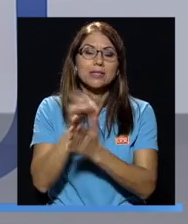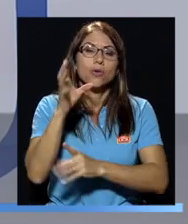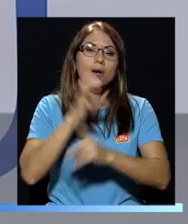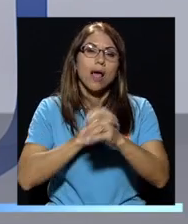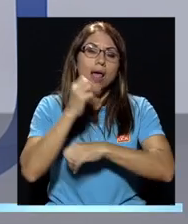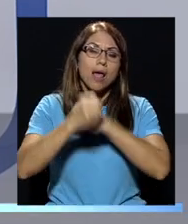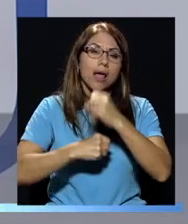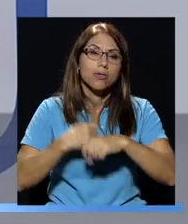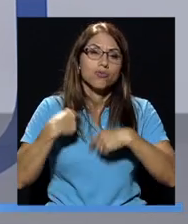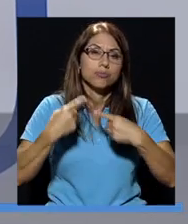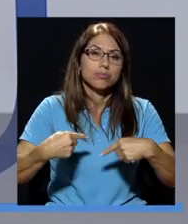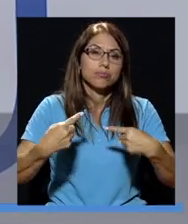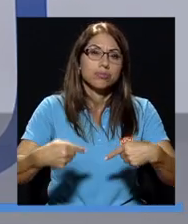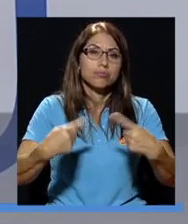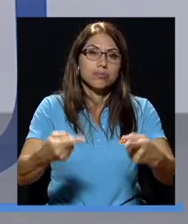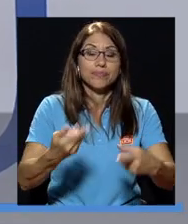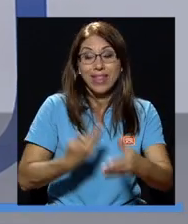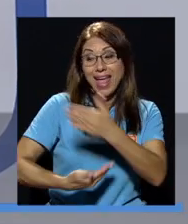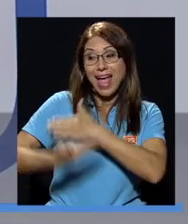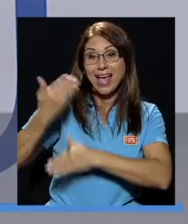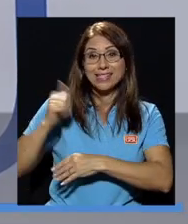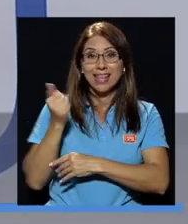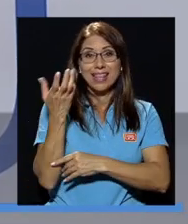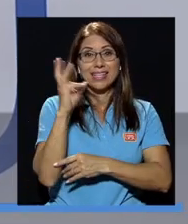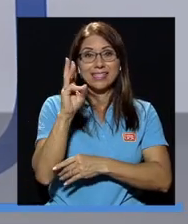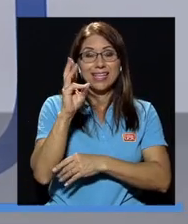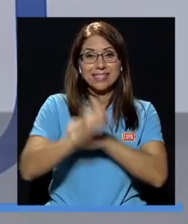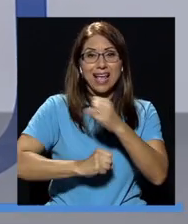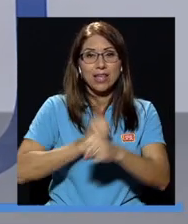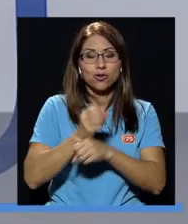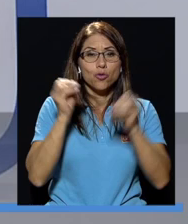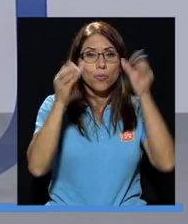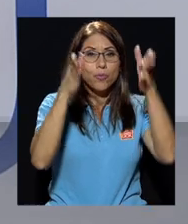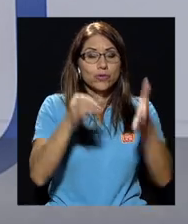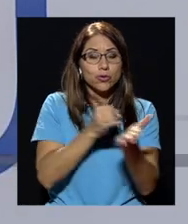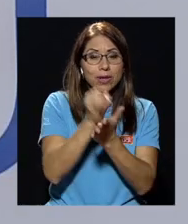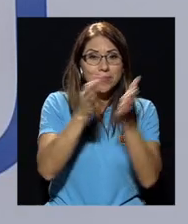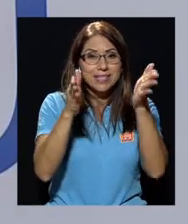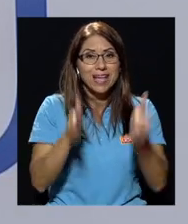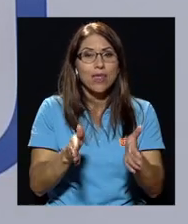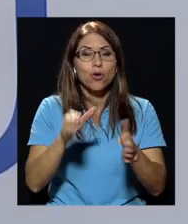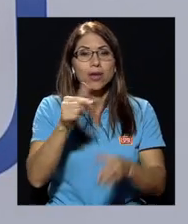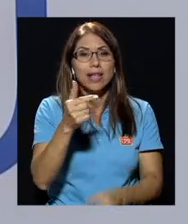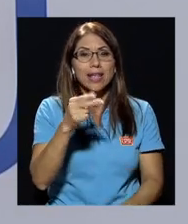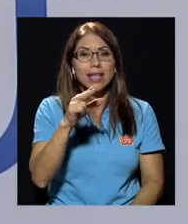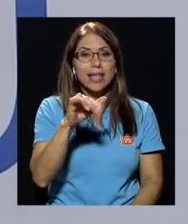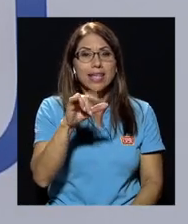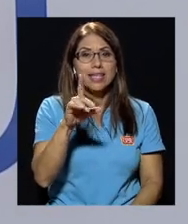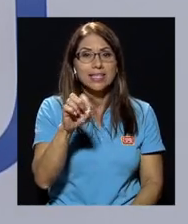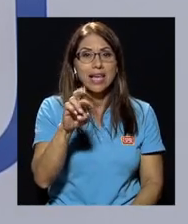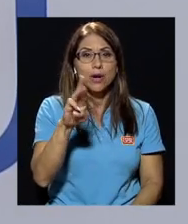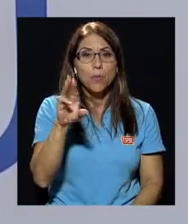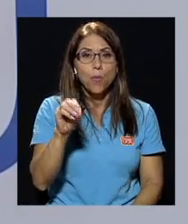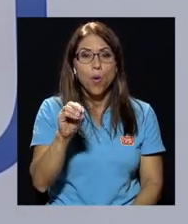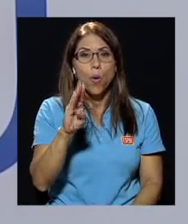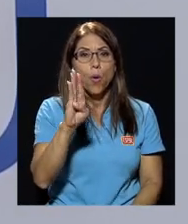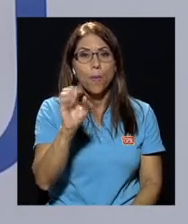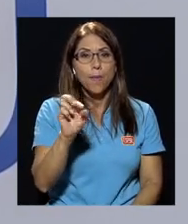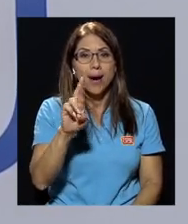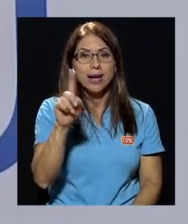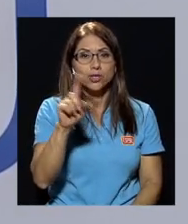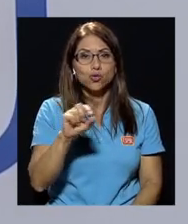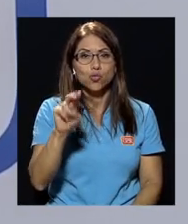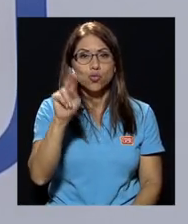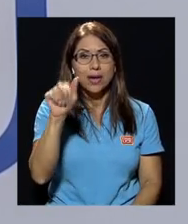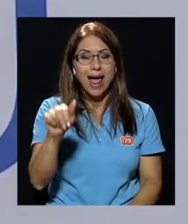años el profesor universitario e investigador Guillermo Barzuna empezó con esta propuesta que era rescatar